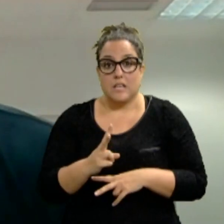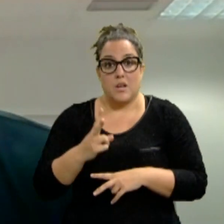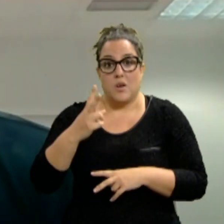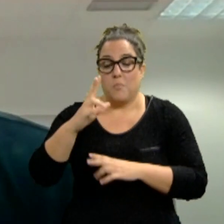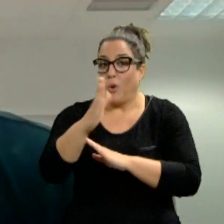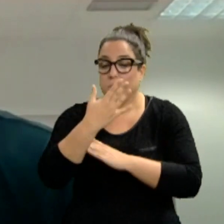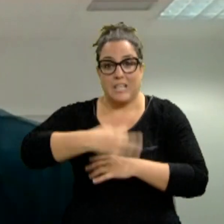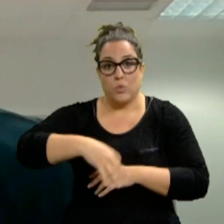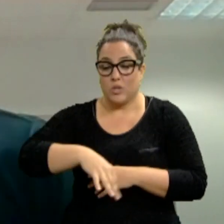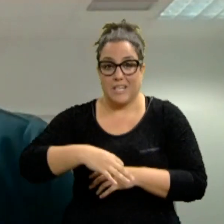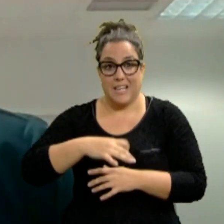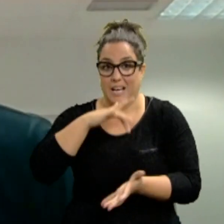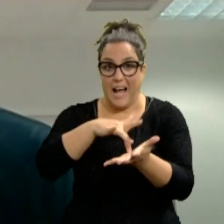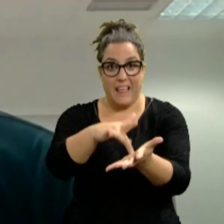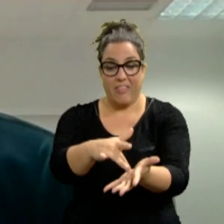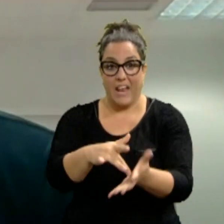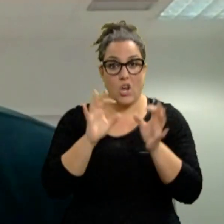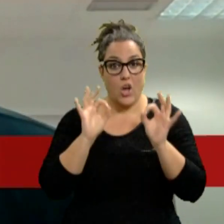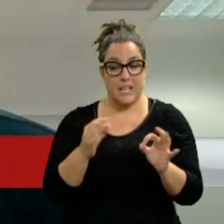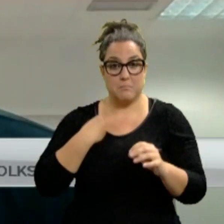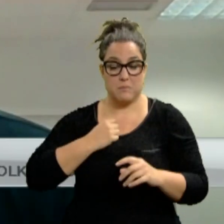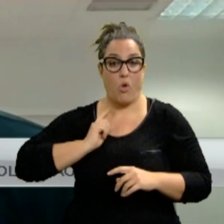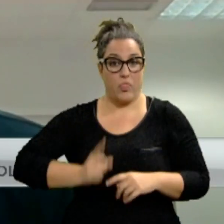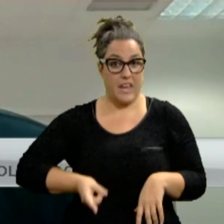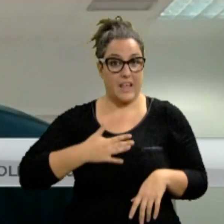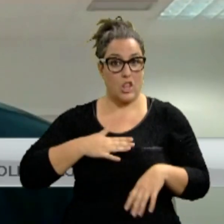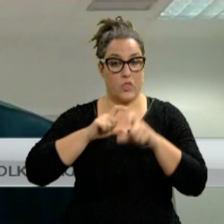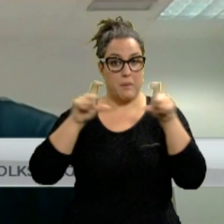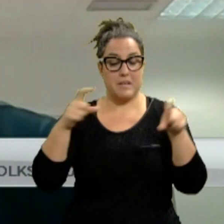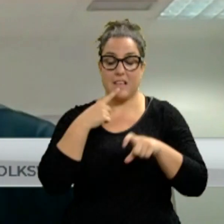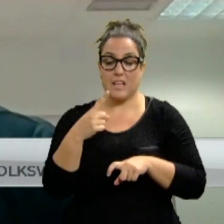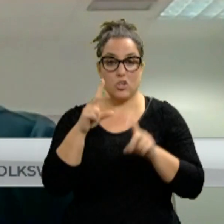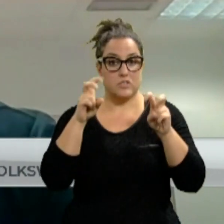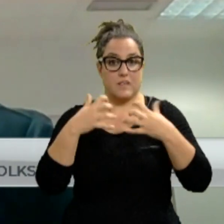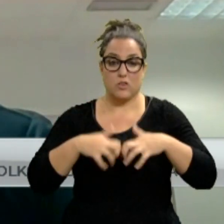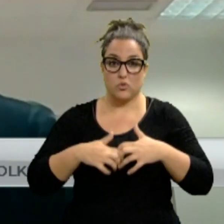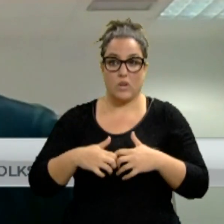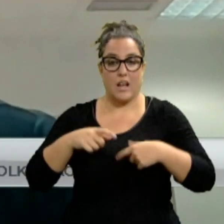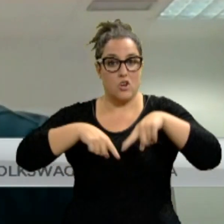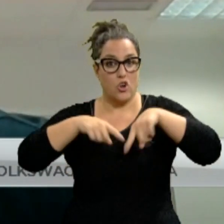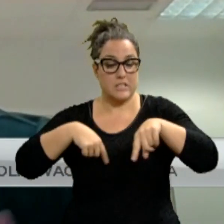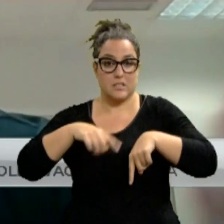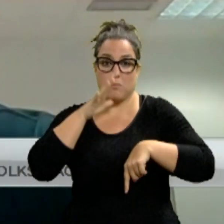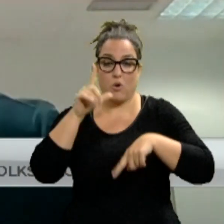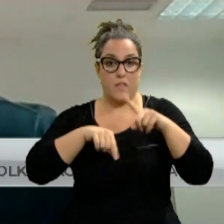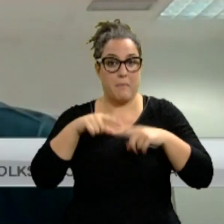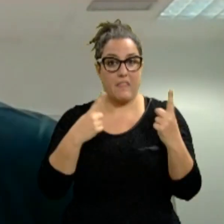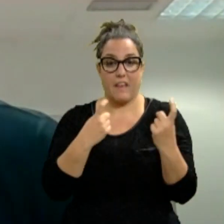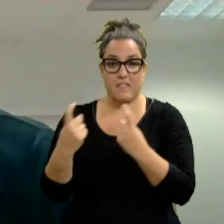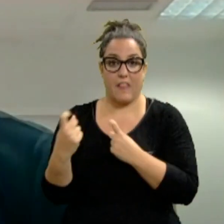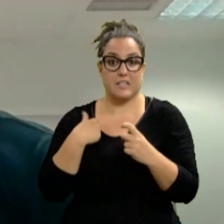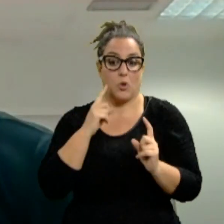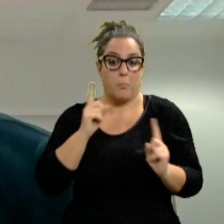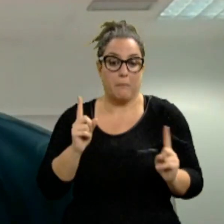posible en cuanto al calendario. Es un calendario, como dijo la dirección de la empresa, industrial y logístico en base a las necesidades y a las previsiones que